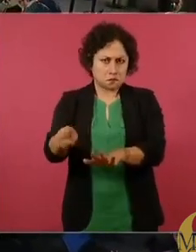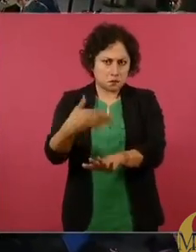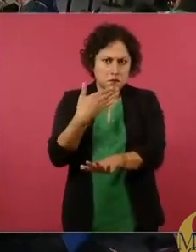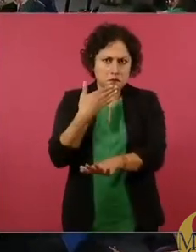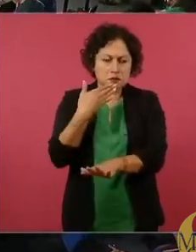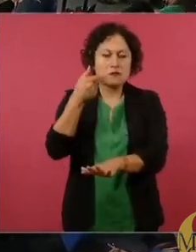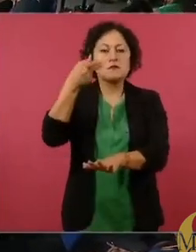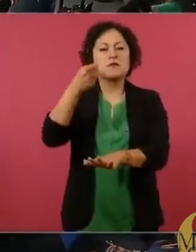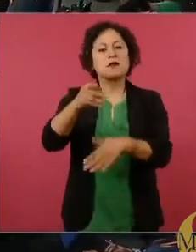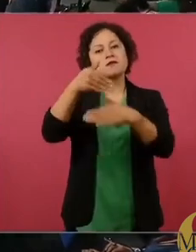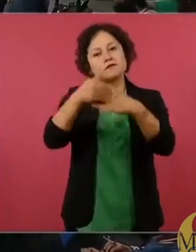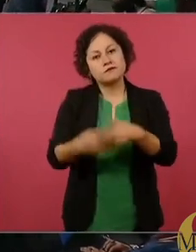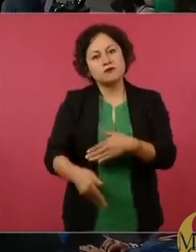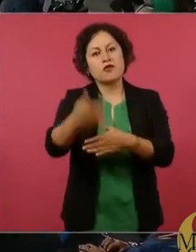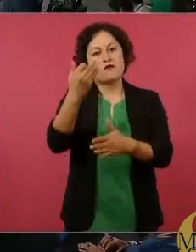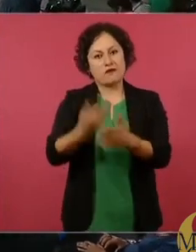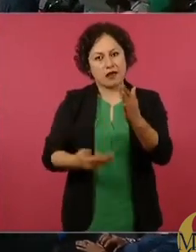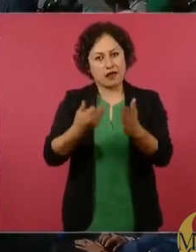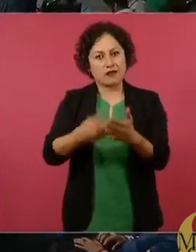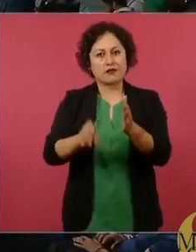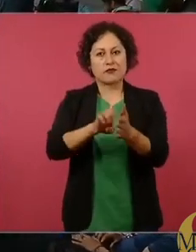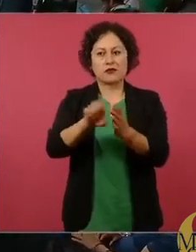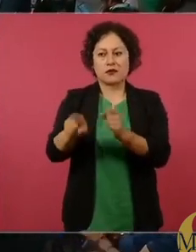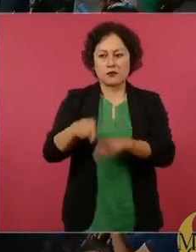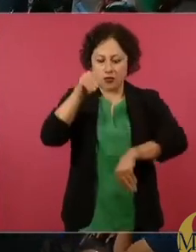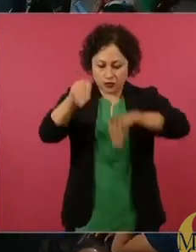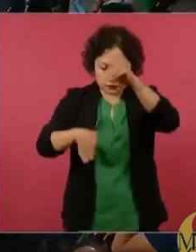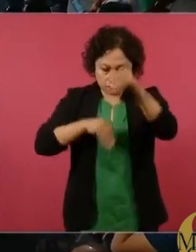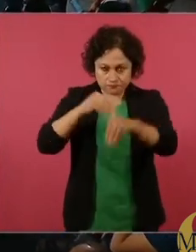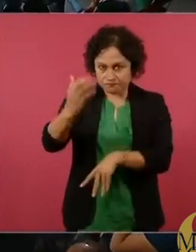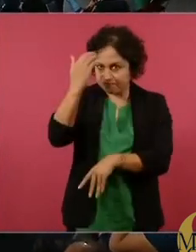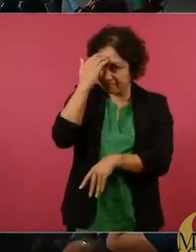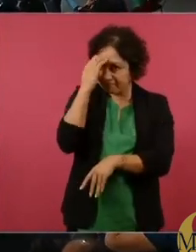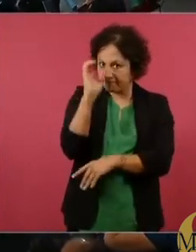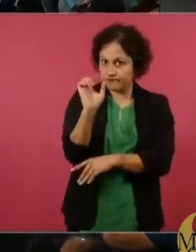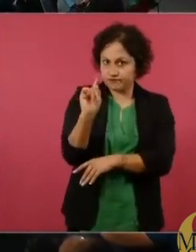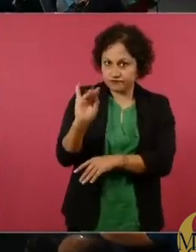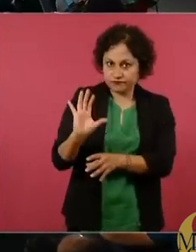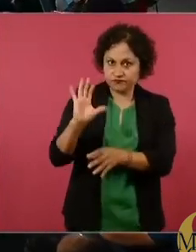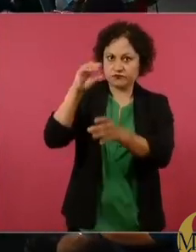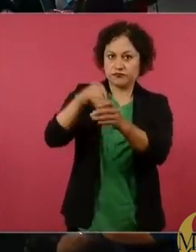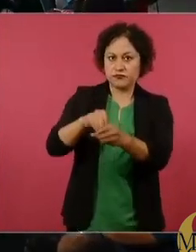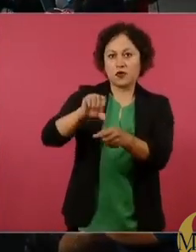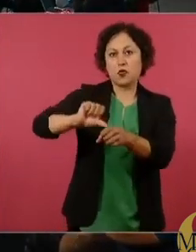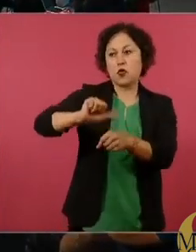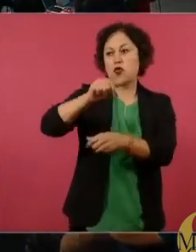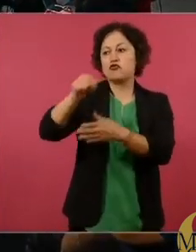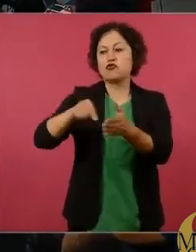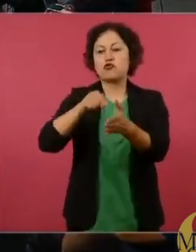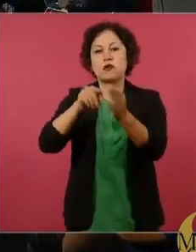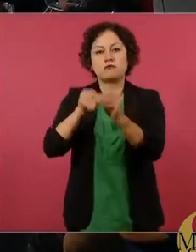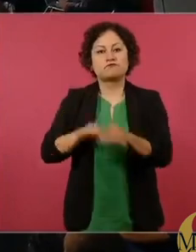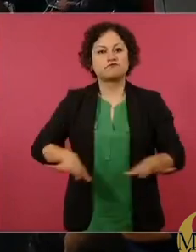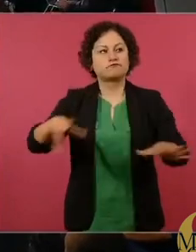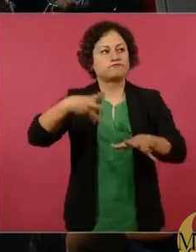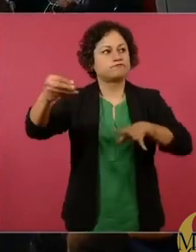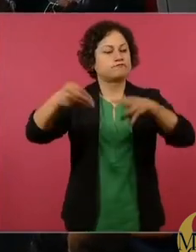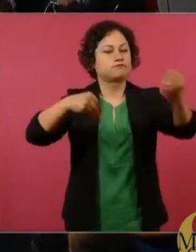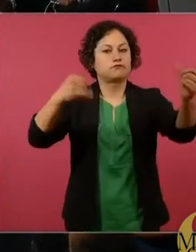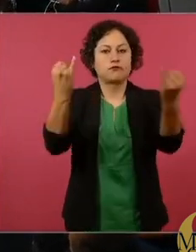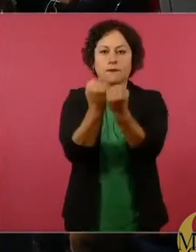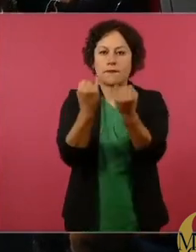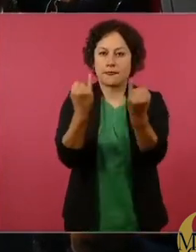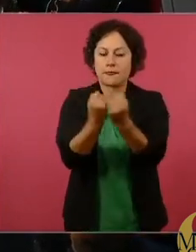como desarrollar dicho proyecto con conocimiento, eficiencia y ética, extenderlo a otras áreas naturales protegidas y a otras localidades,